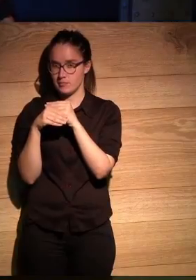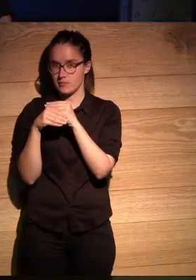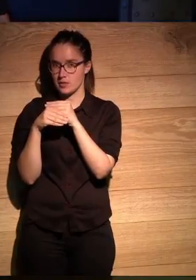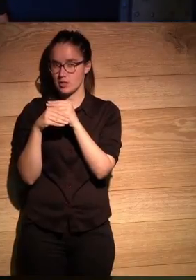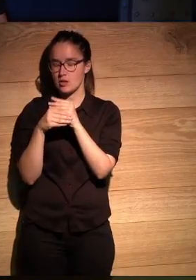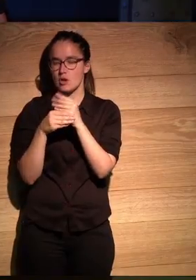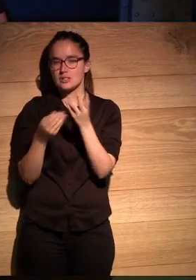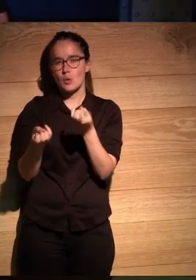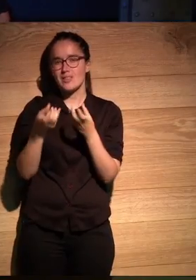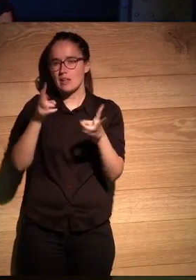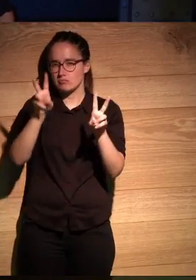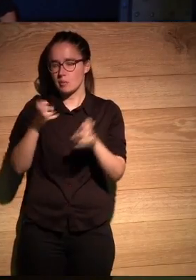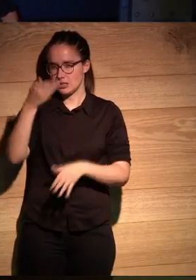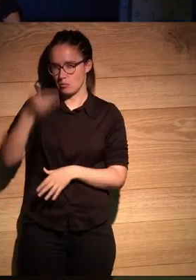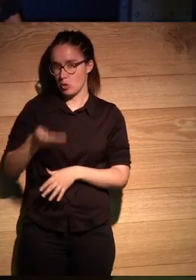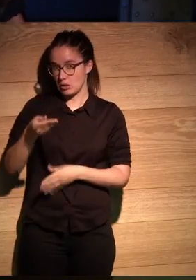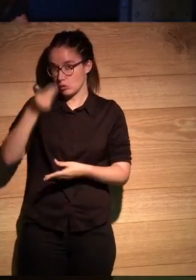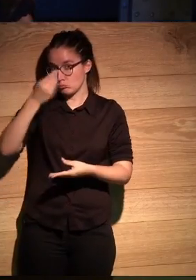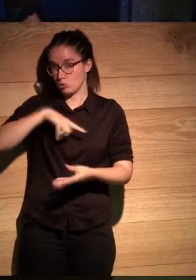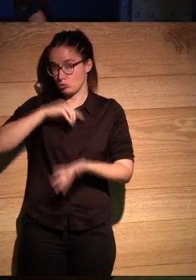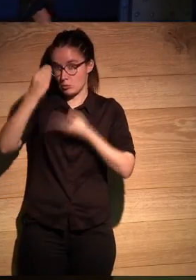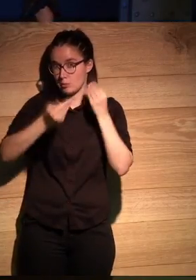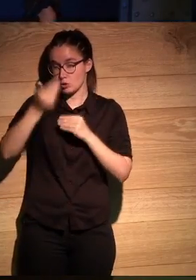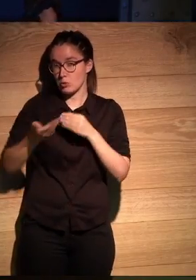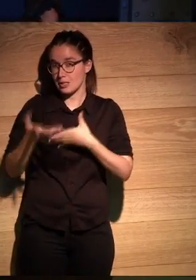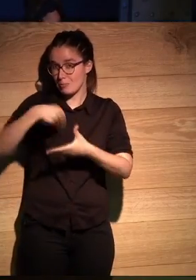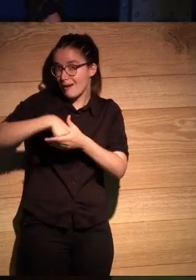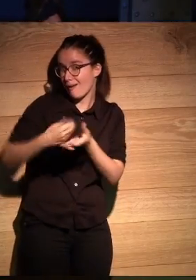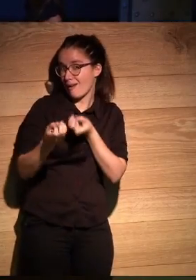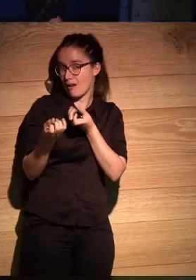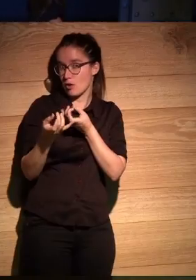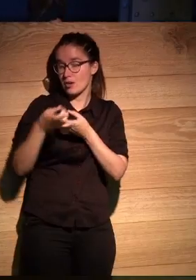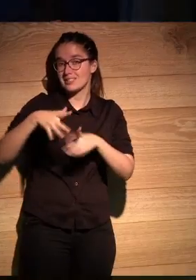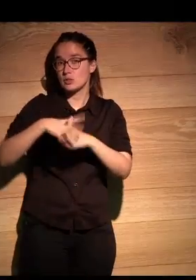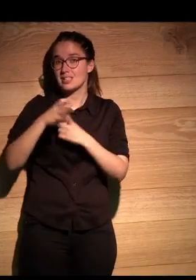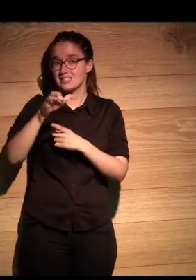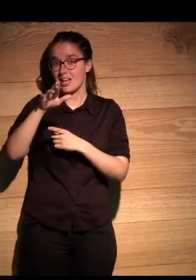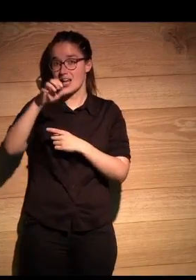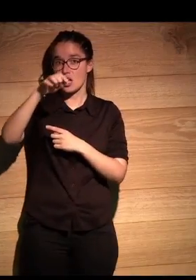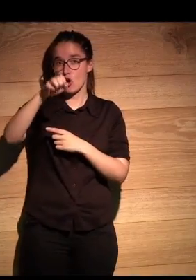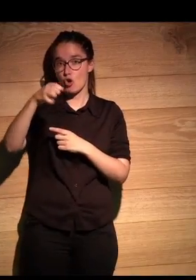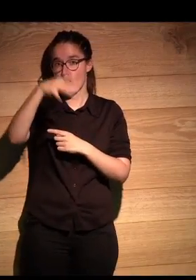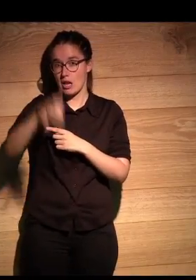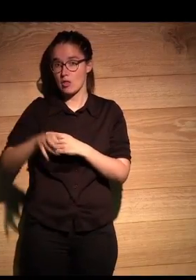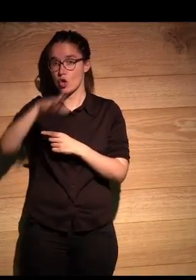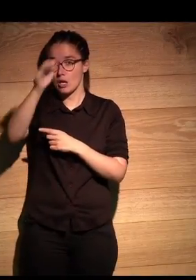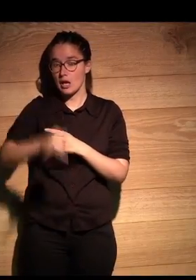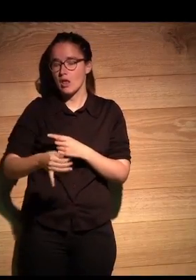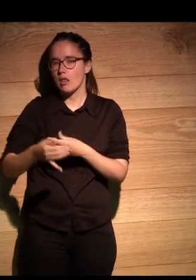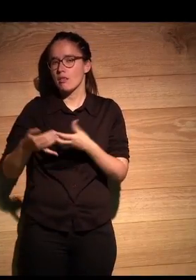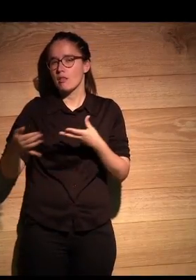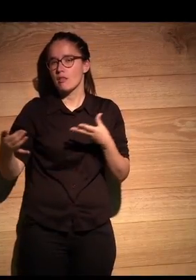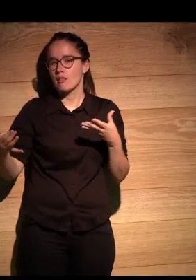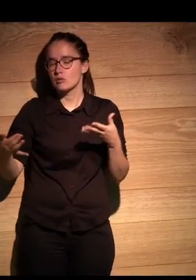aspectos que consideramos importantes a la narración en este caso Sergio González Rodríguez nos nos